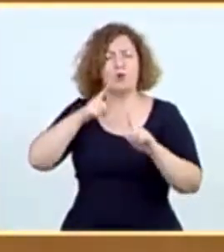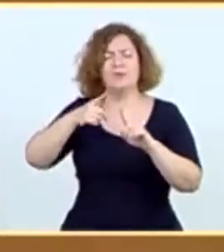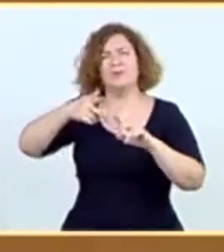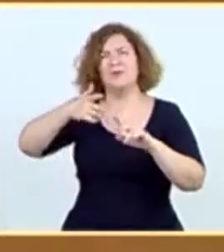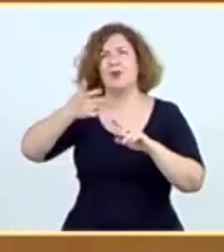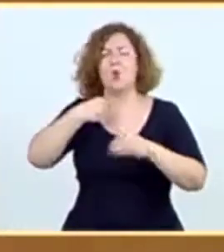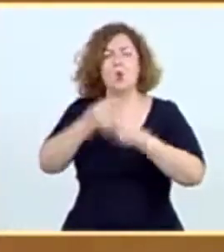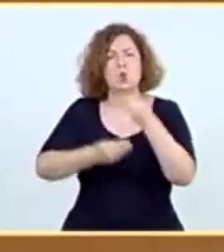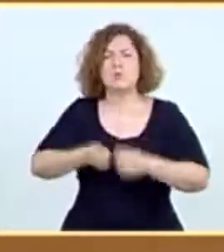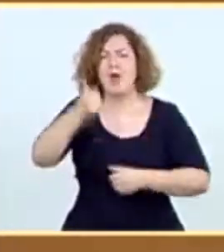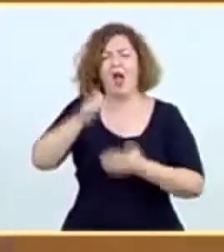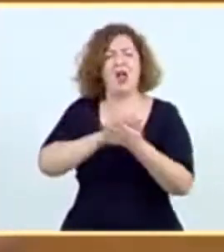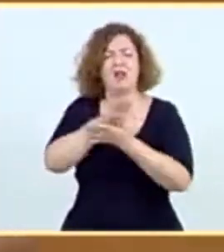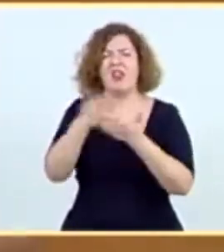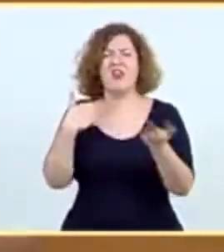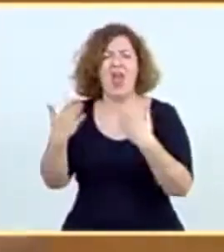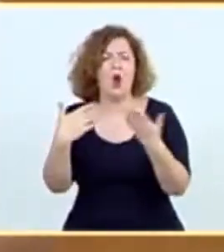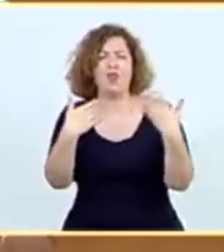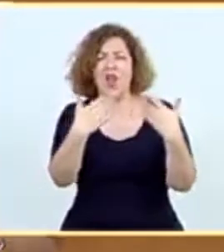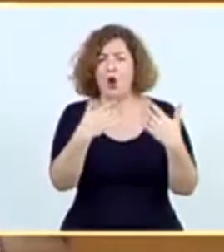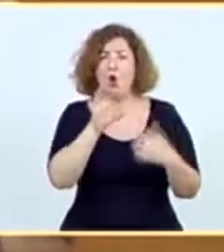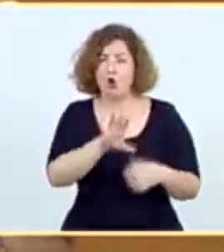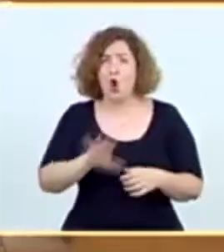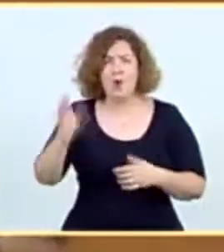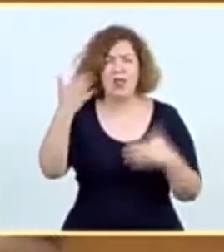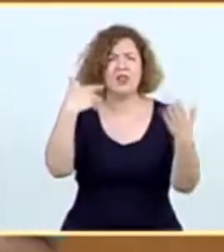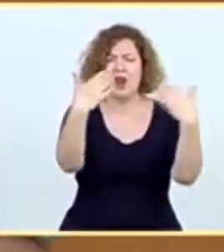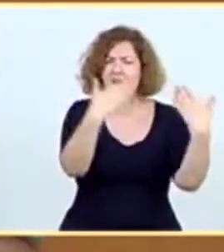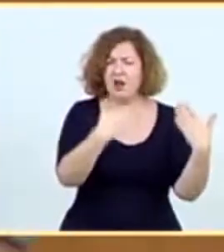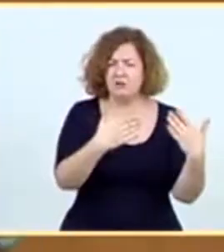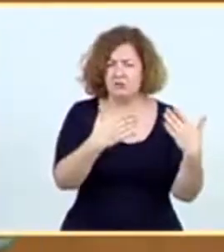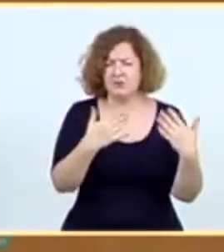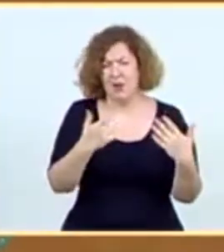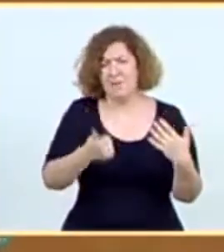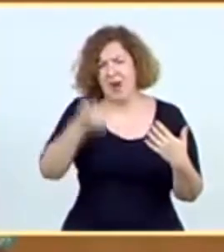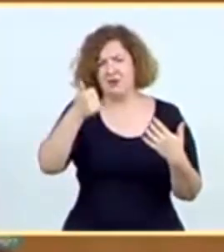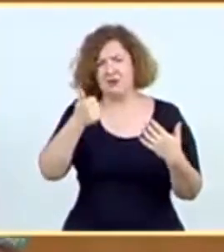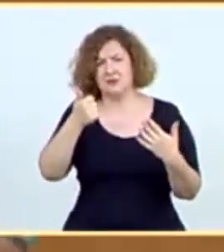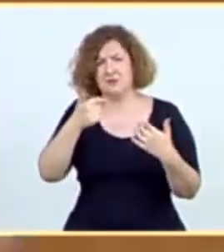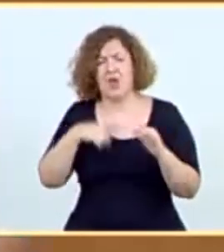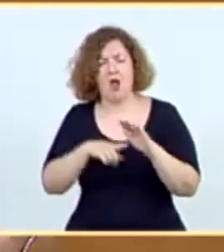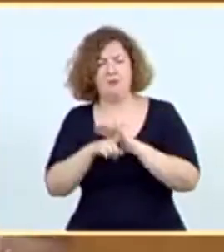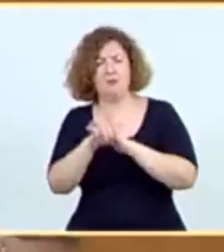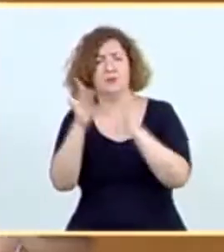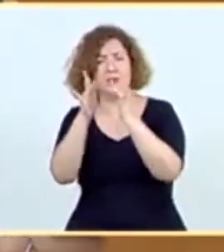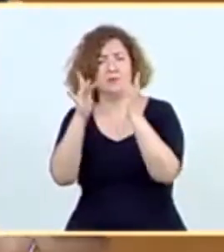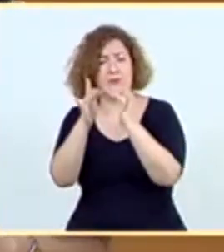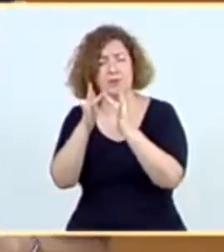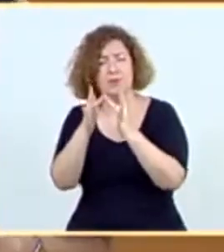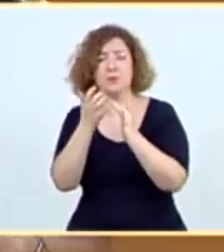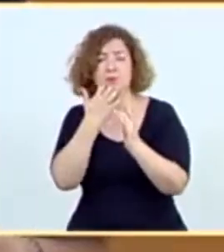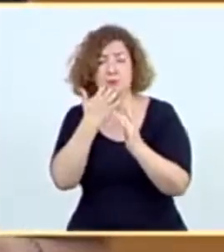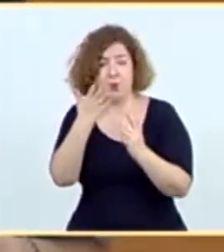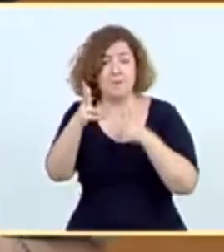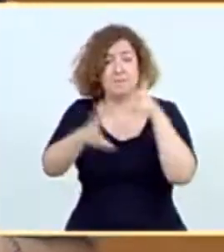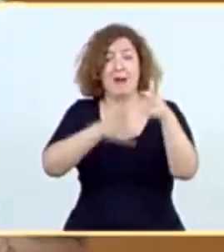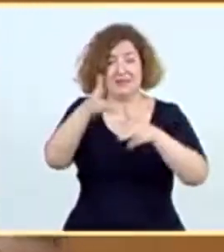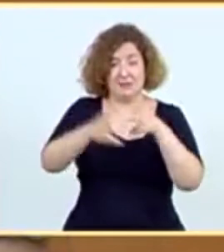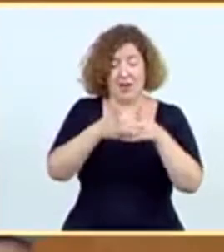herramienta imprescindible con todas y cada una de las comunidades autónomas, especialmente también con las que más hemos avanzado, como es con el